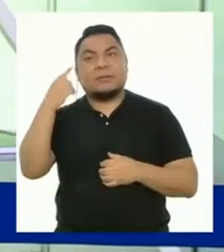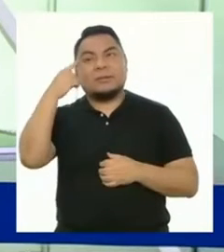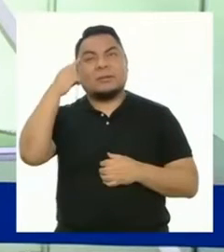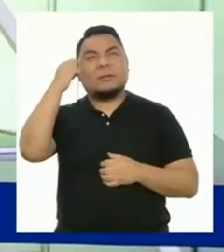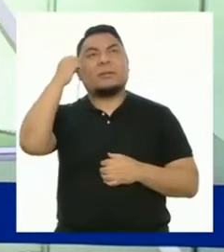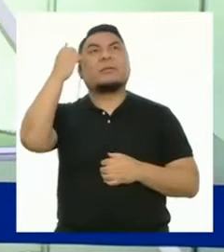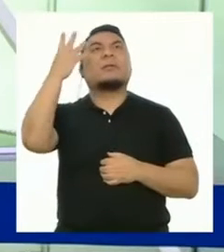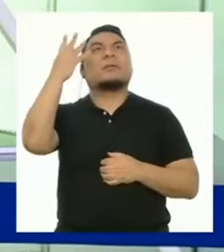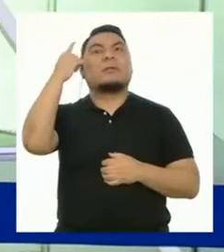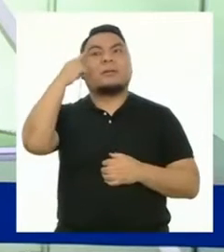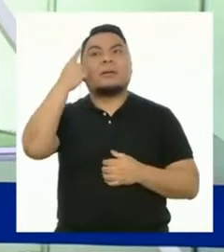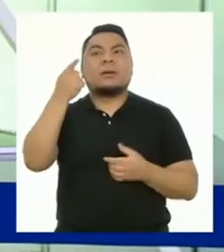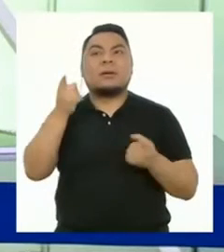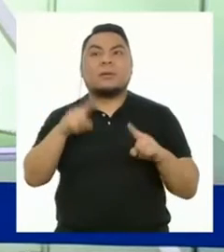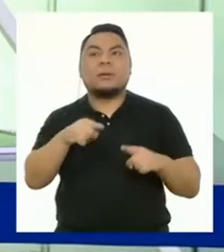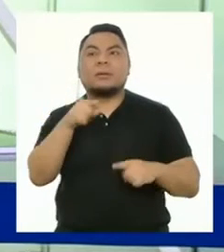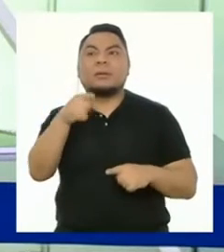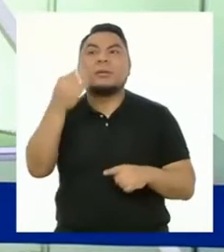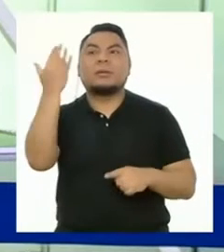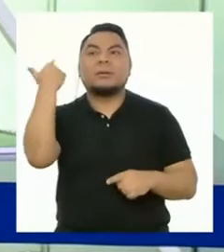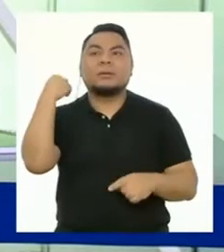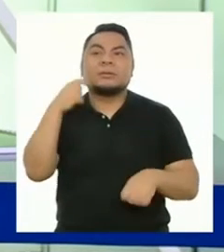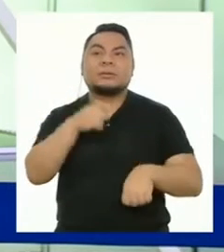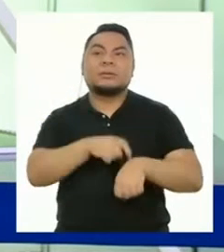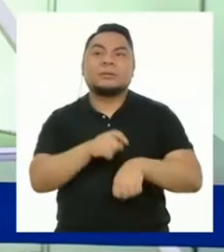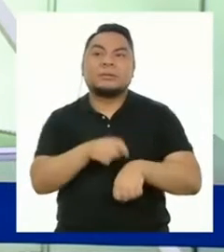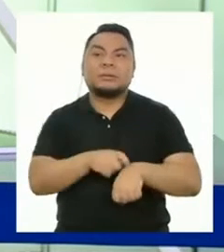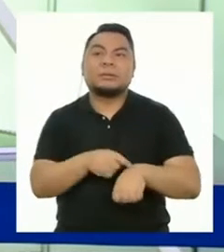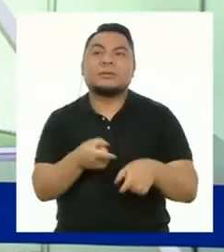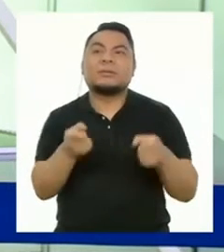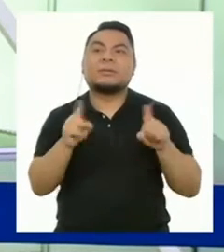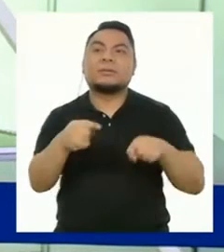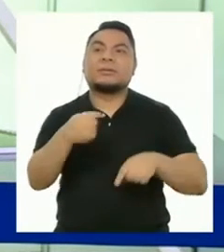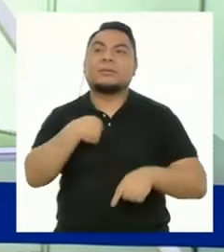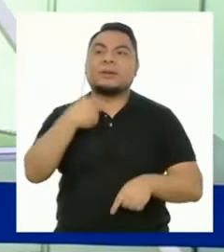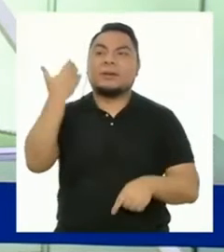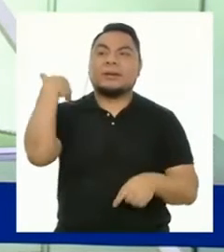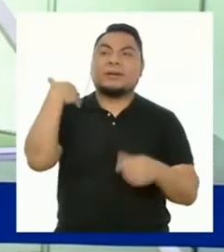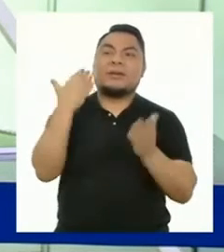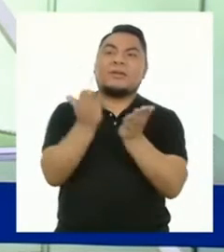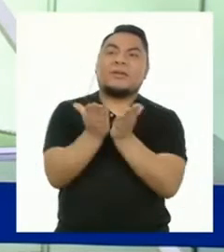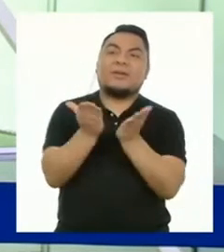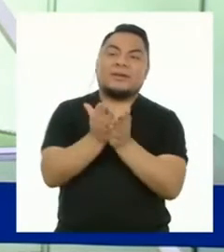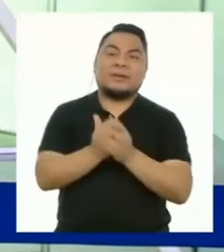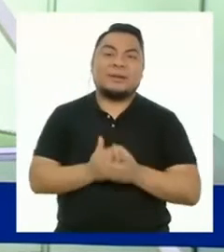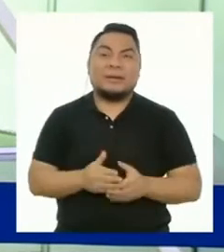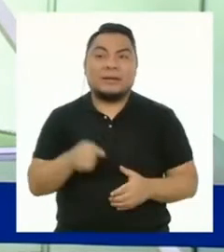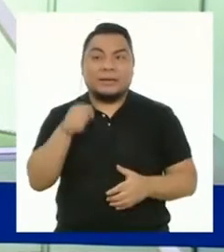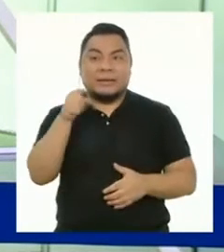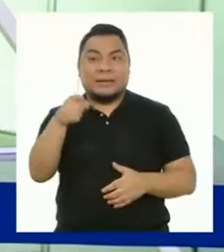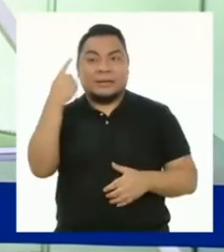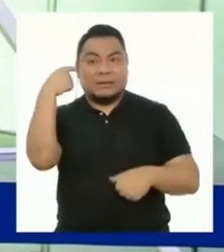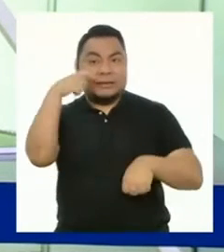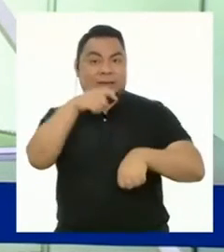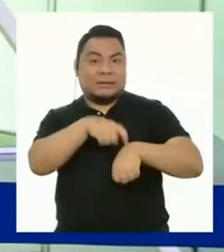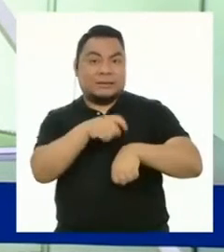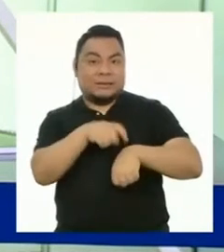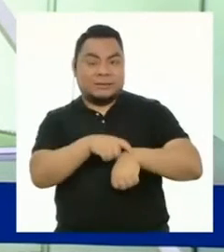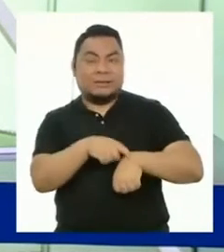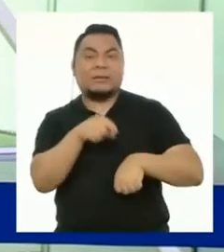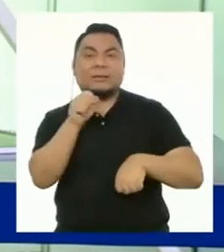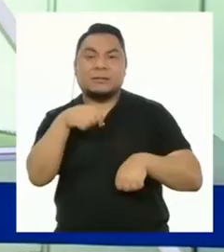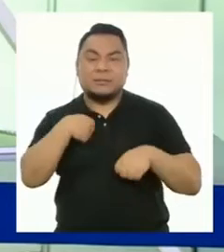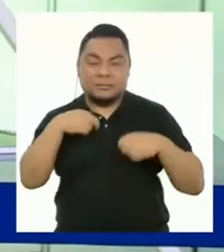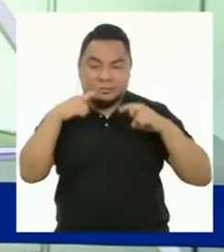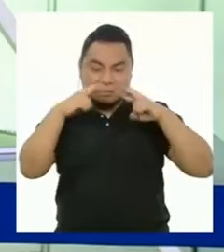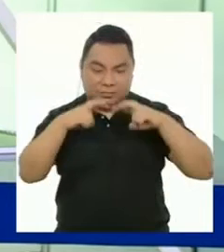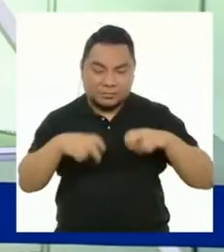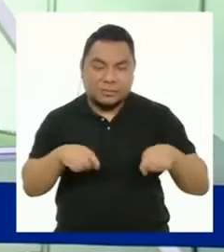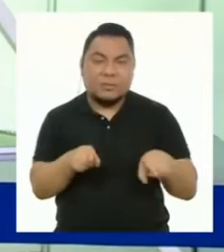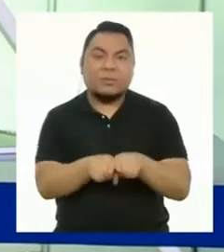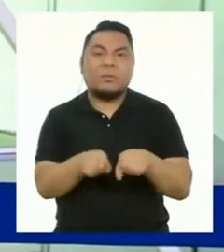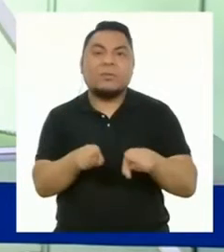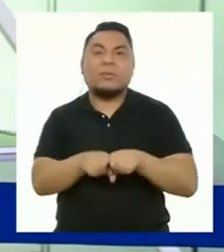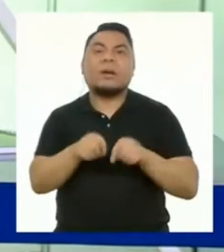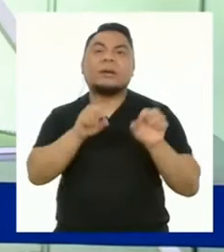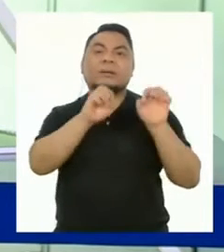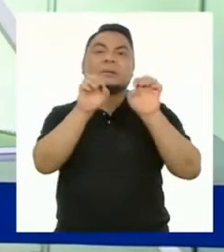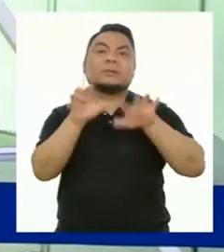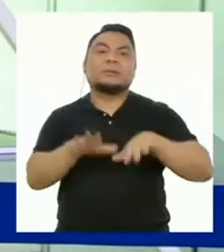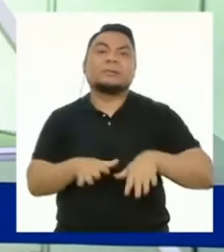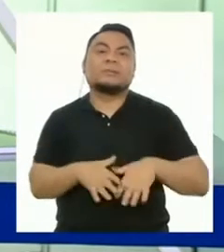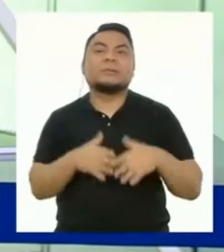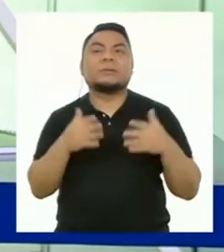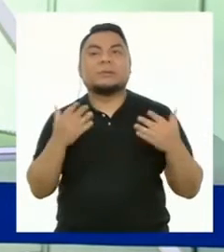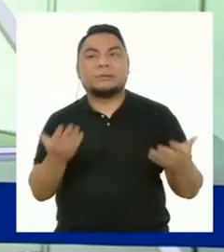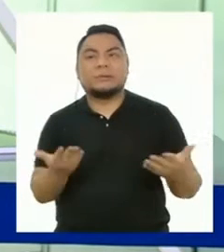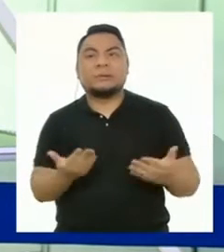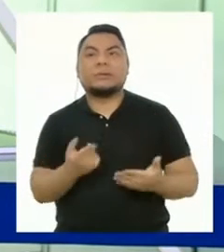flashback, como cuando retrocedes en el tiempo o cuando yo estaba en el cole. En esa época, la evaluación era igual a un examen.